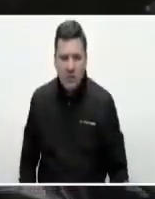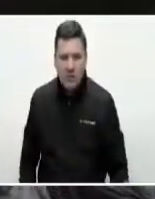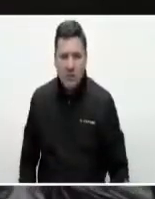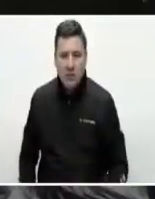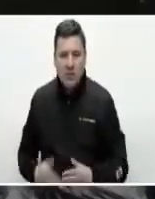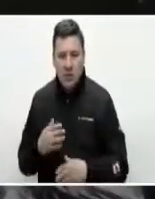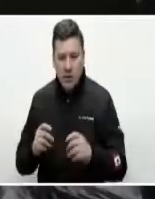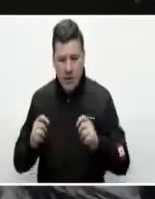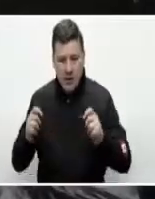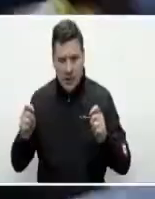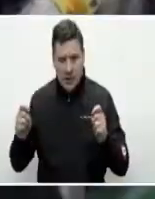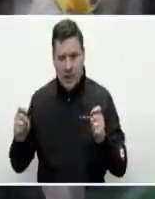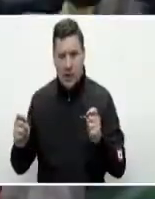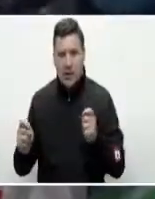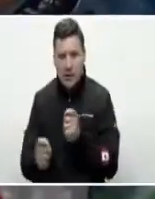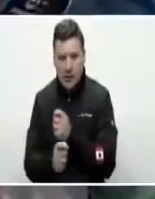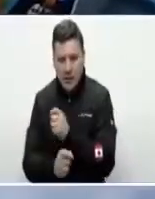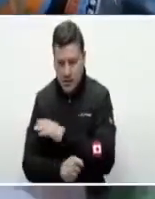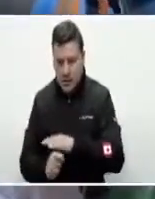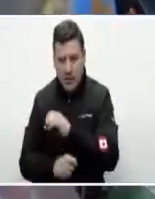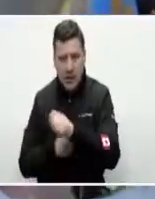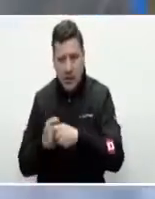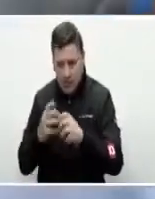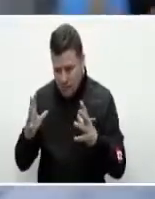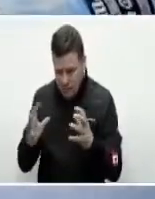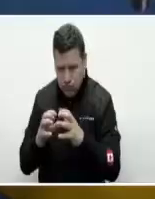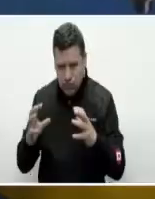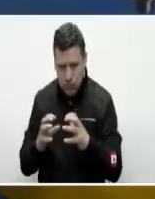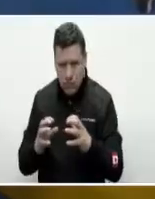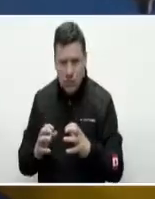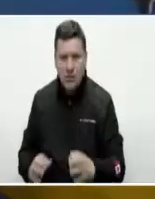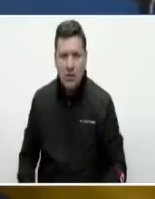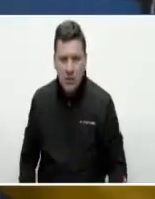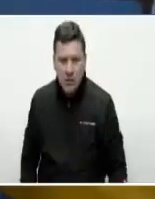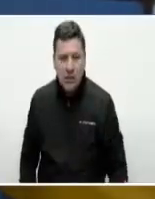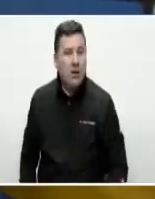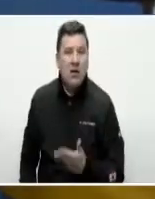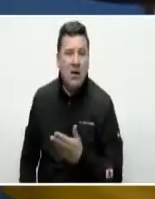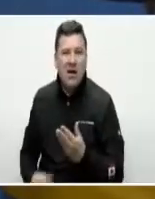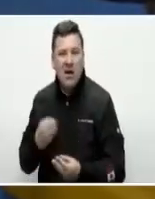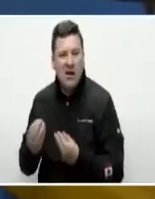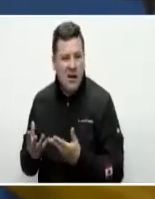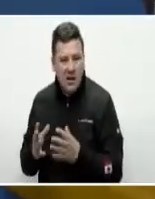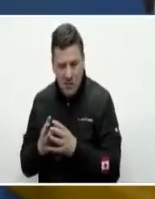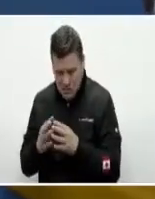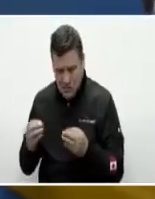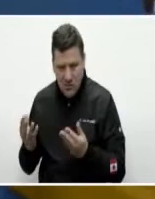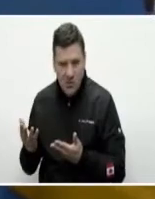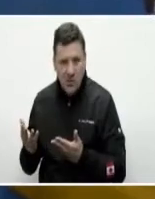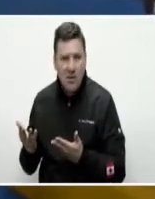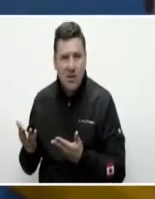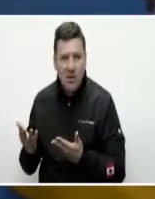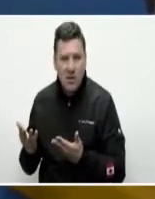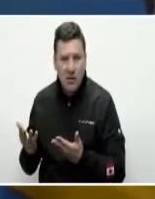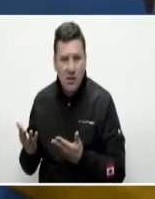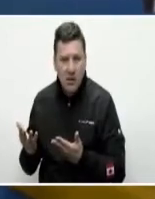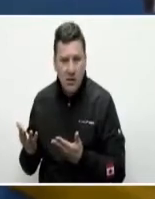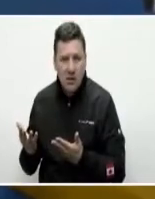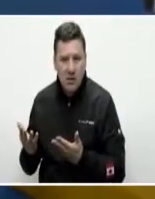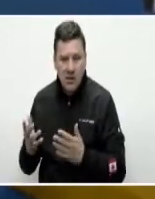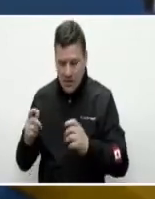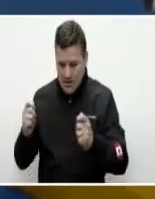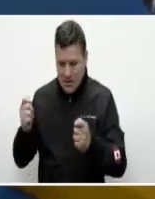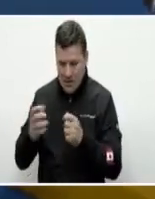procesos de transformación los estamos pues transformando ¿qué hacemos con estos plásticos? Los